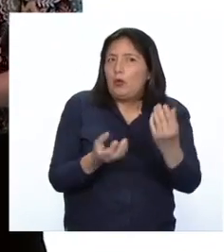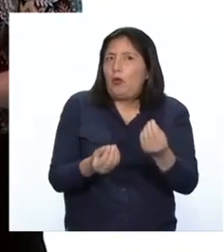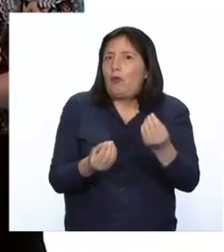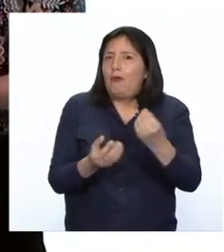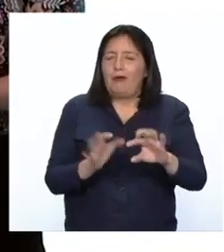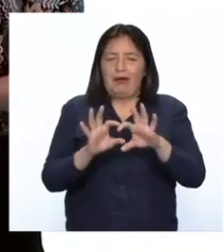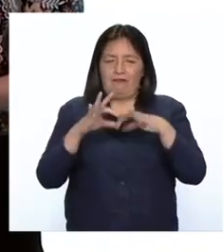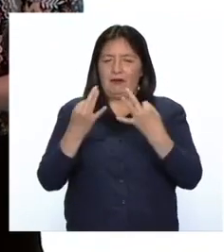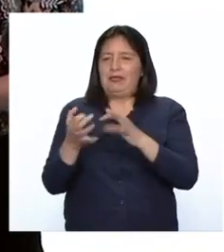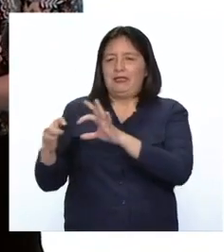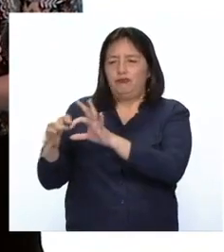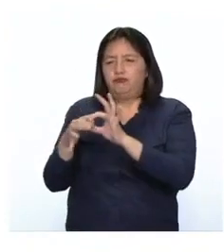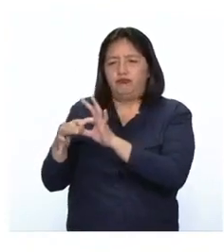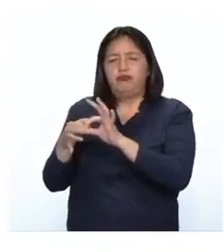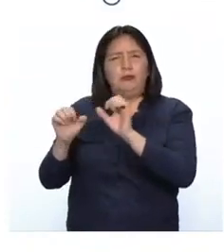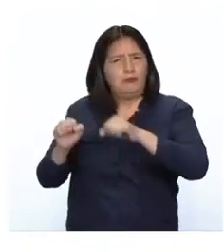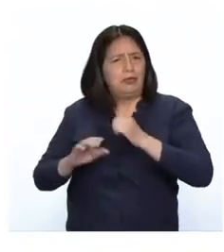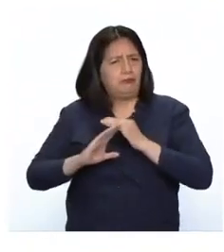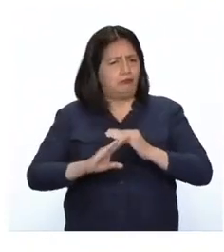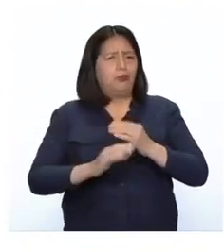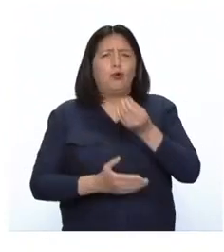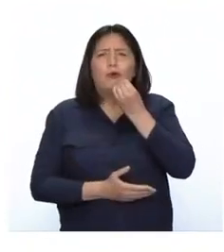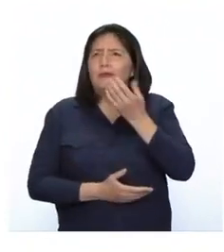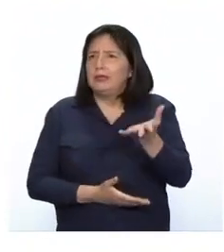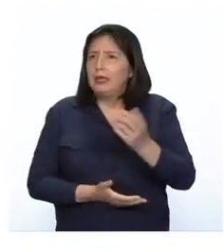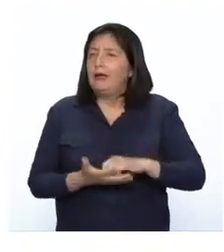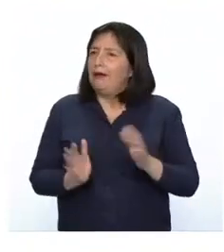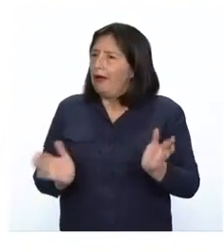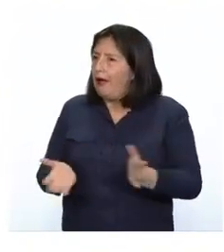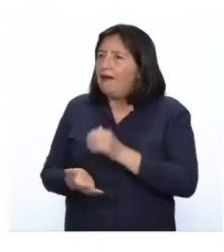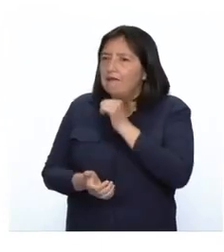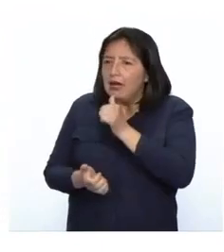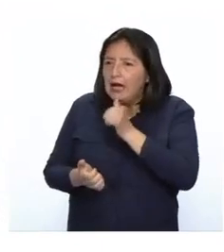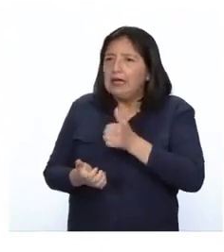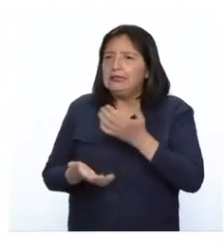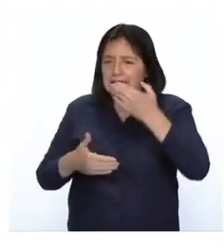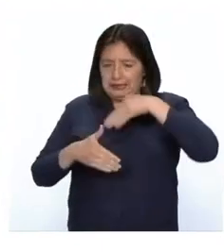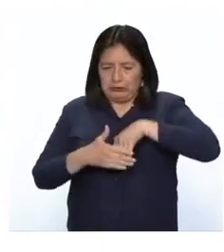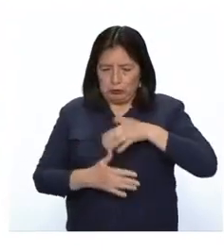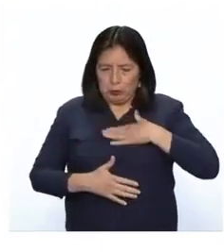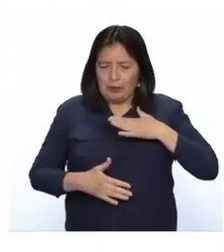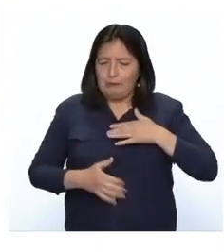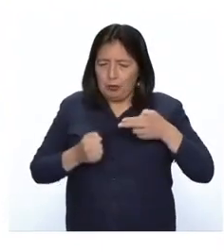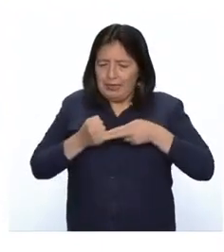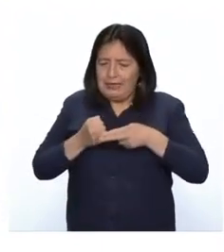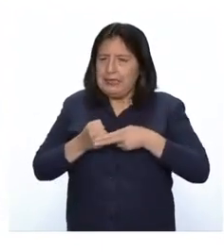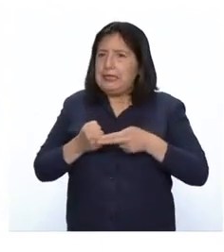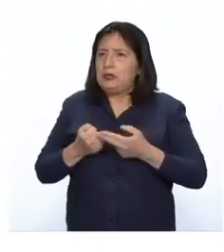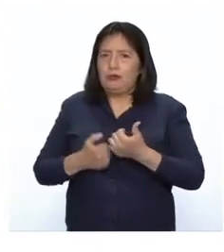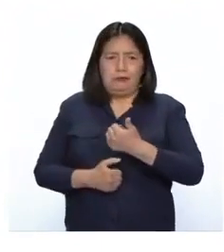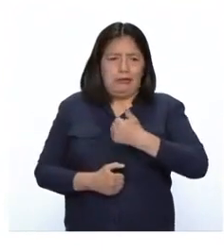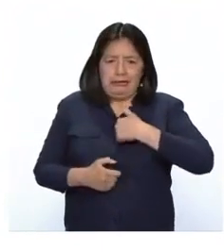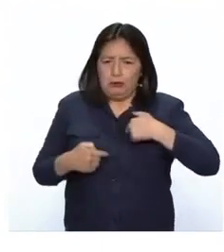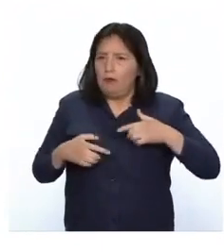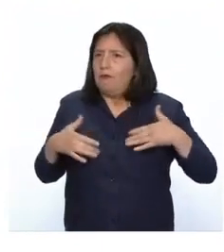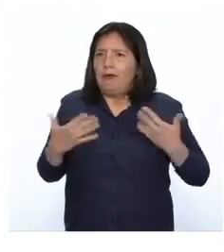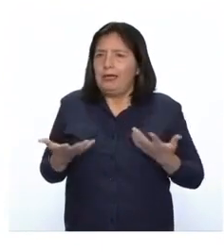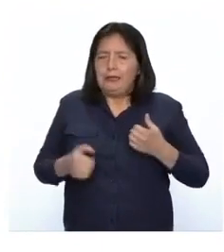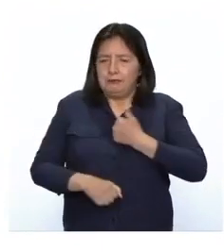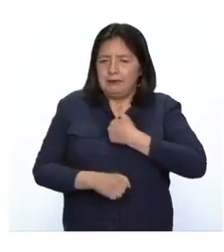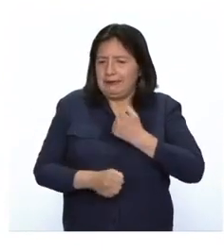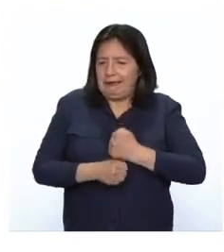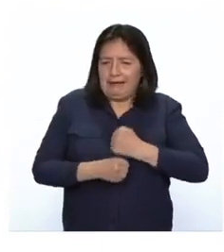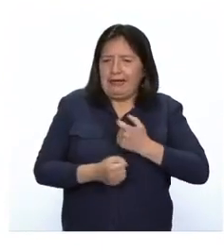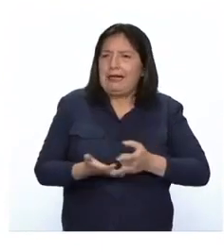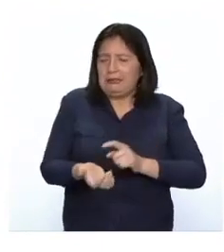a través de la alimentación. Les cuento que cuando falta hierro en nuestro organismo, él no puede producir suficiente cantidad de una